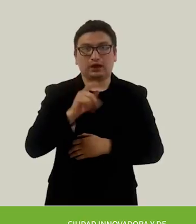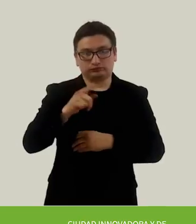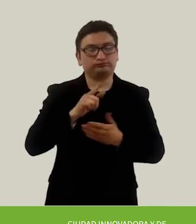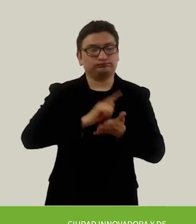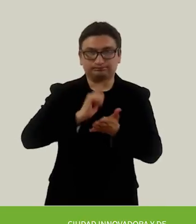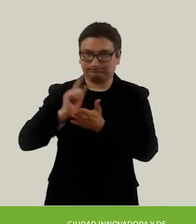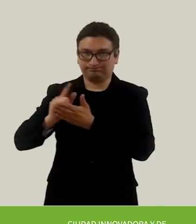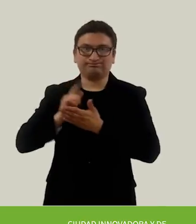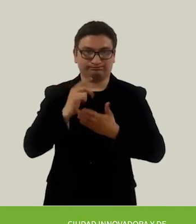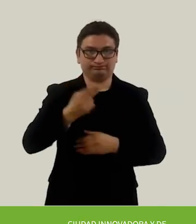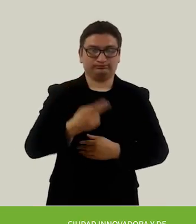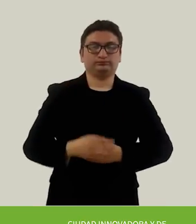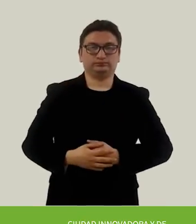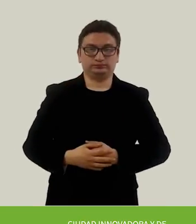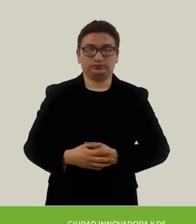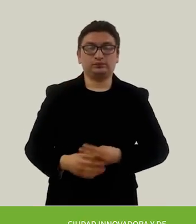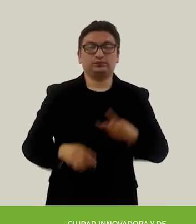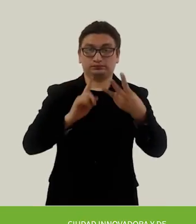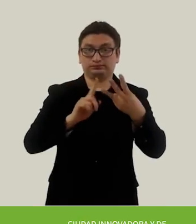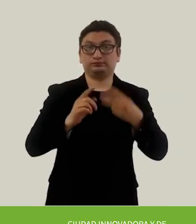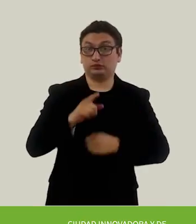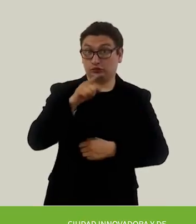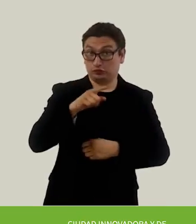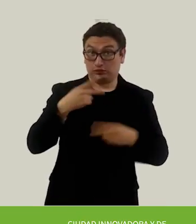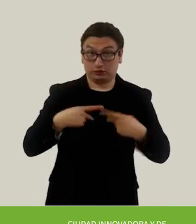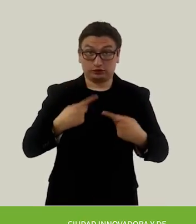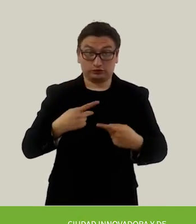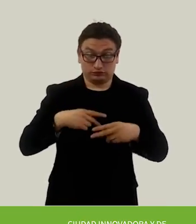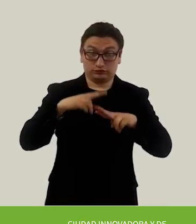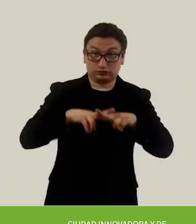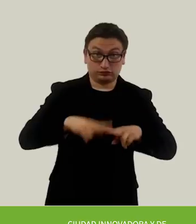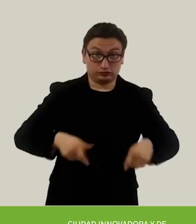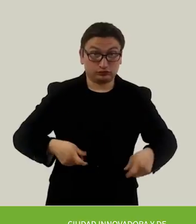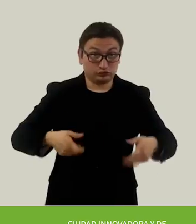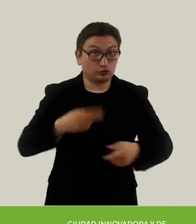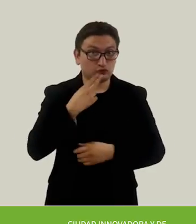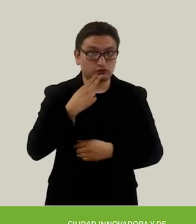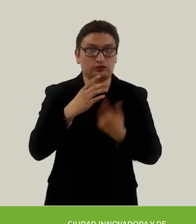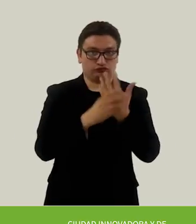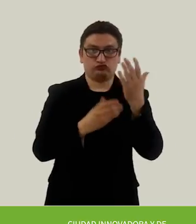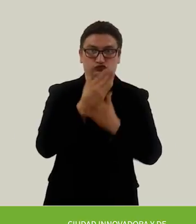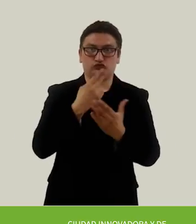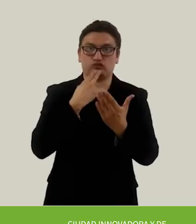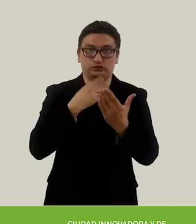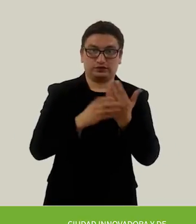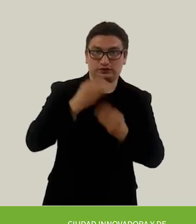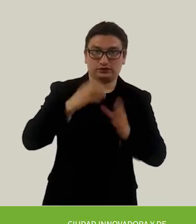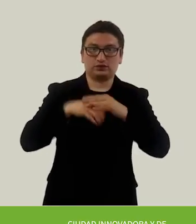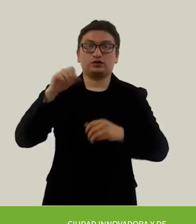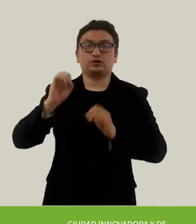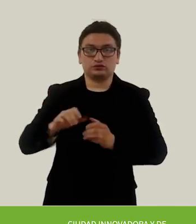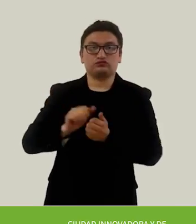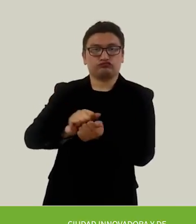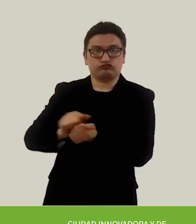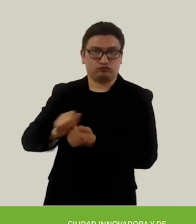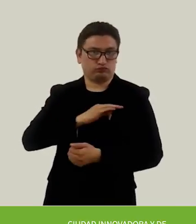realizar las medidas preventivas de higiene y limpieza. 3. Si eres persona usuaria de silla de ruedas, usa guantes que puedas